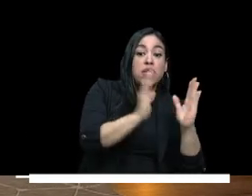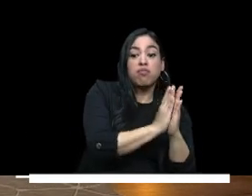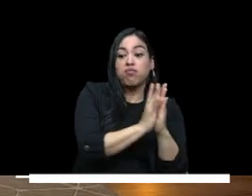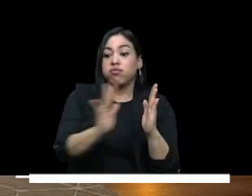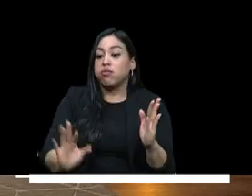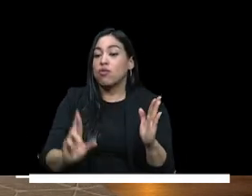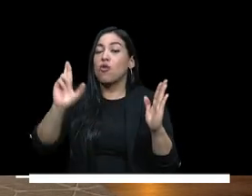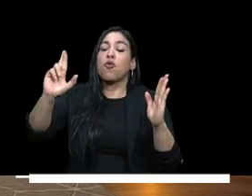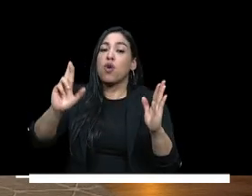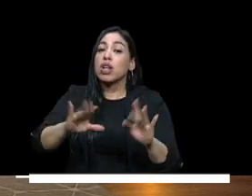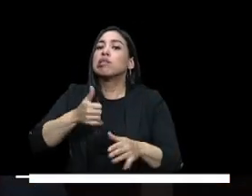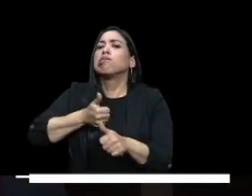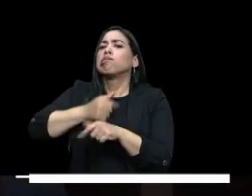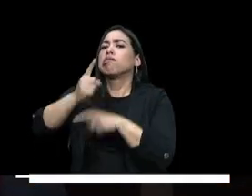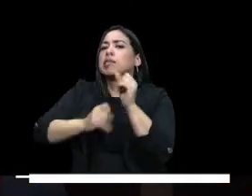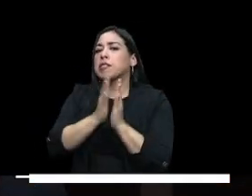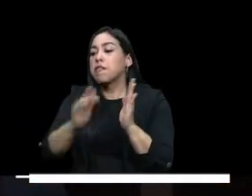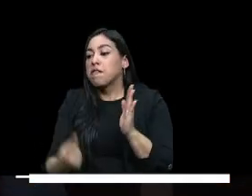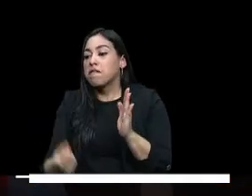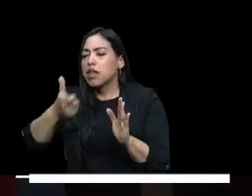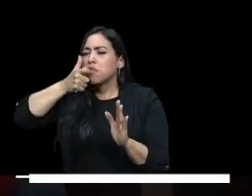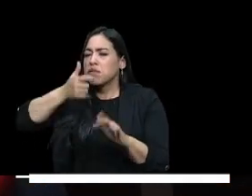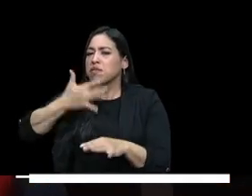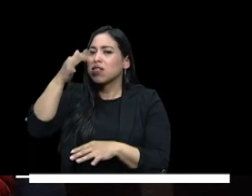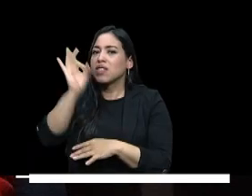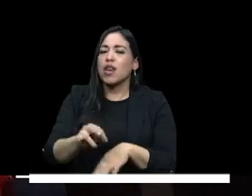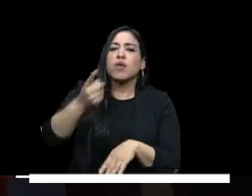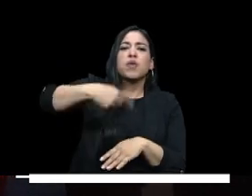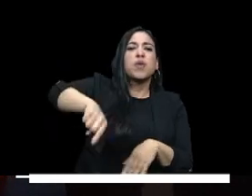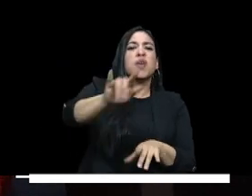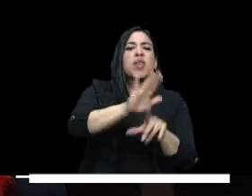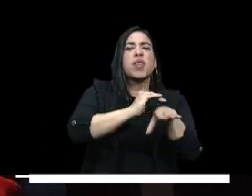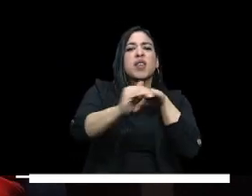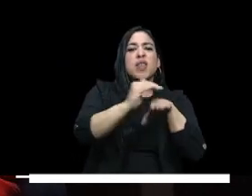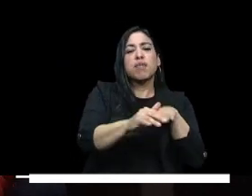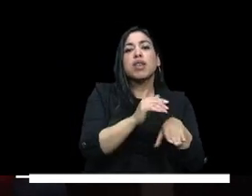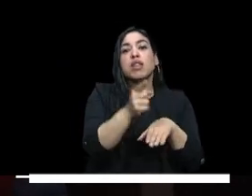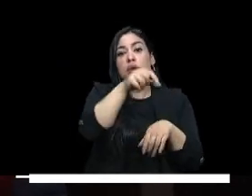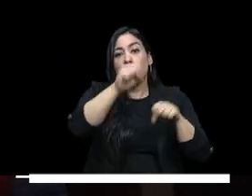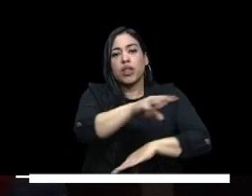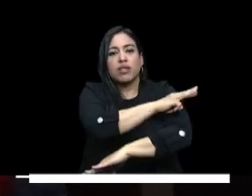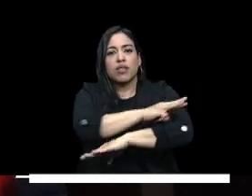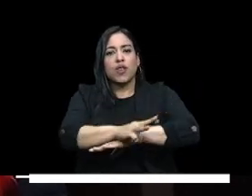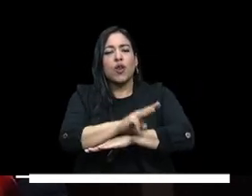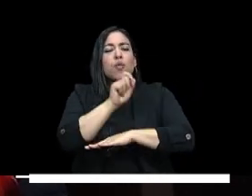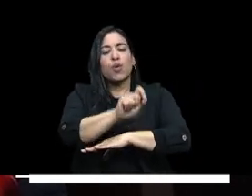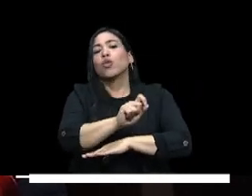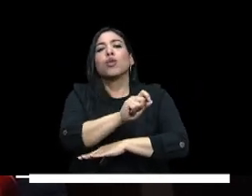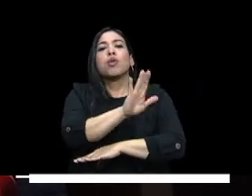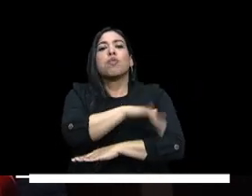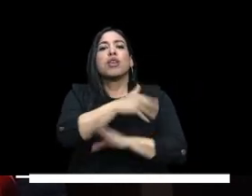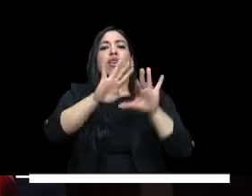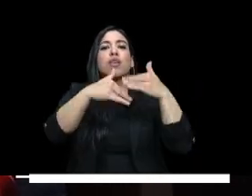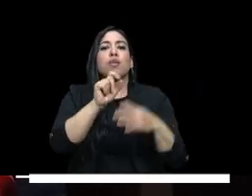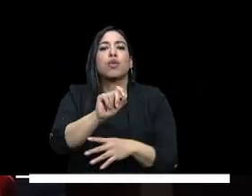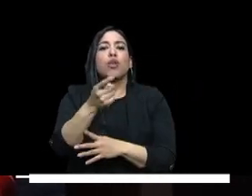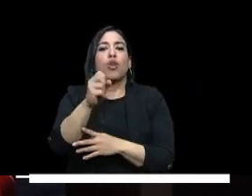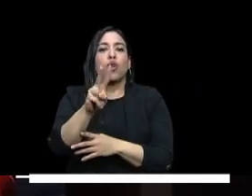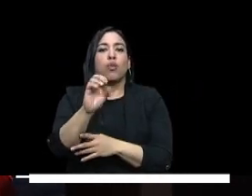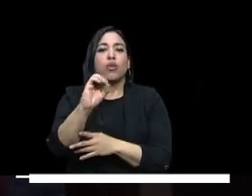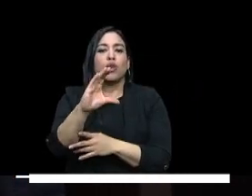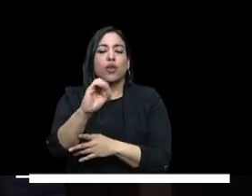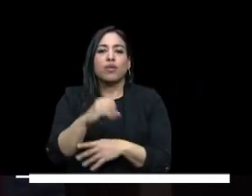atentos al resto de los años que hacen falta a este gobierno ustedes los invitamos a que visiten la página www.mineducacion